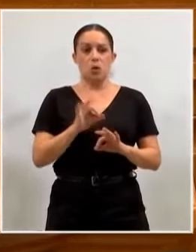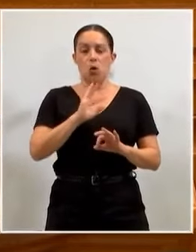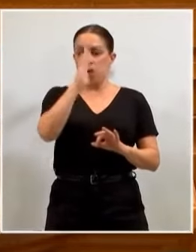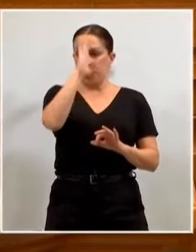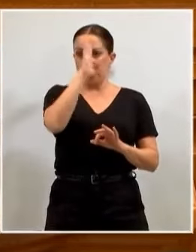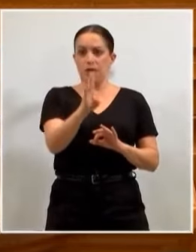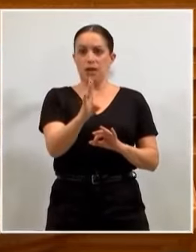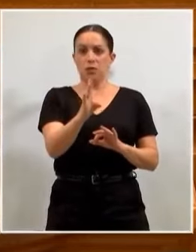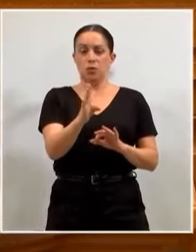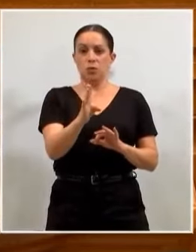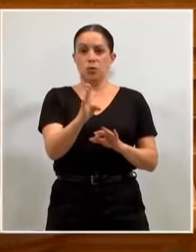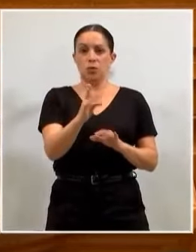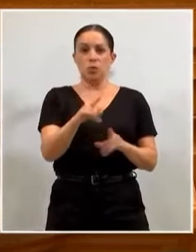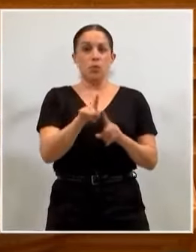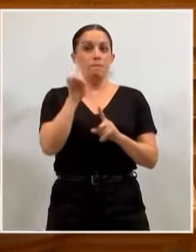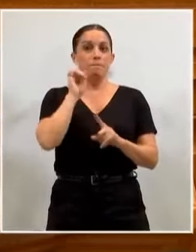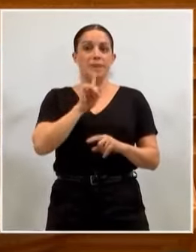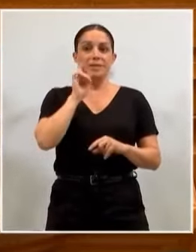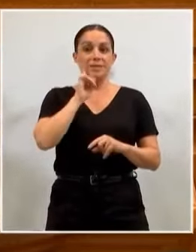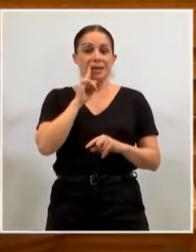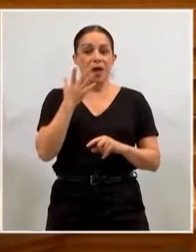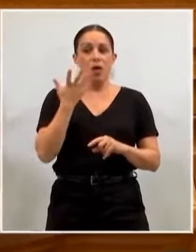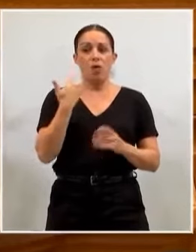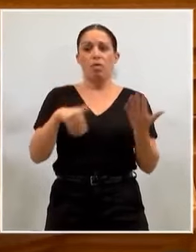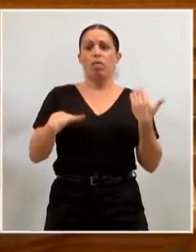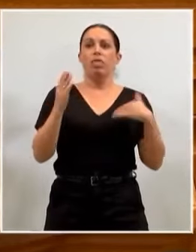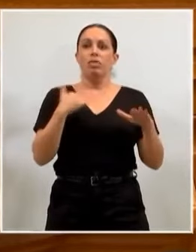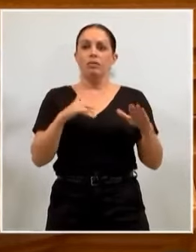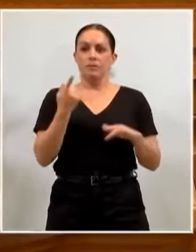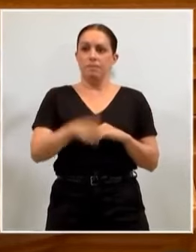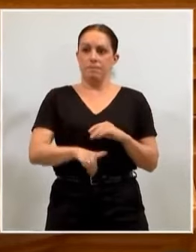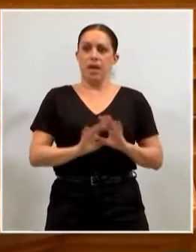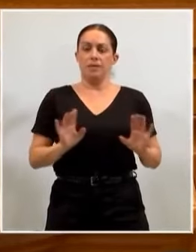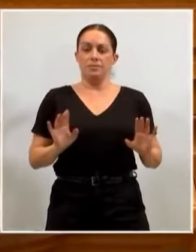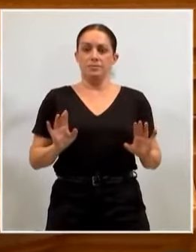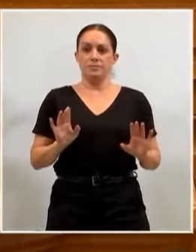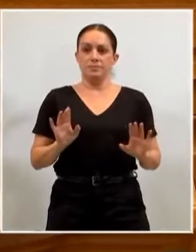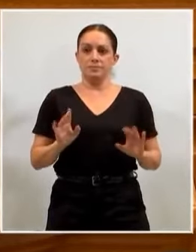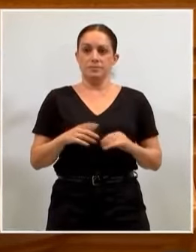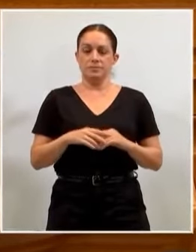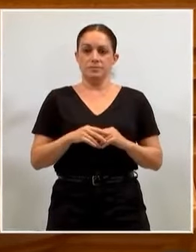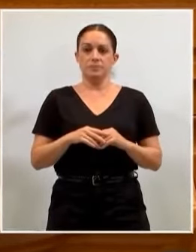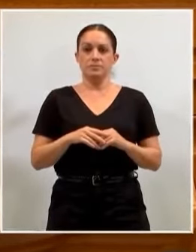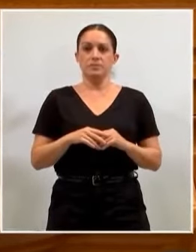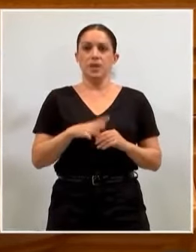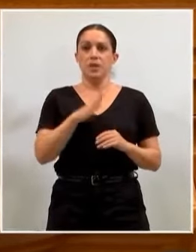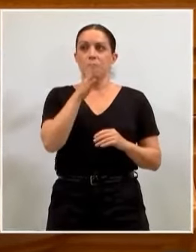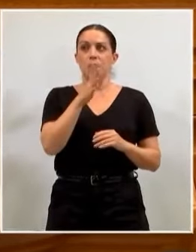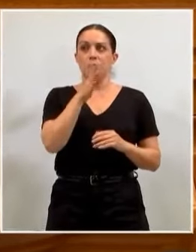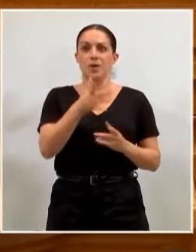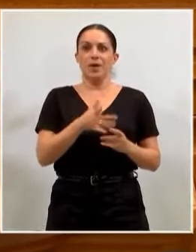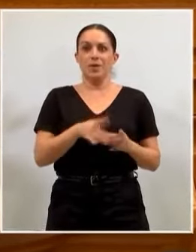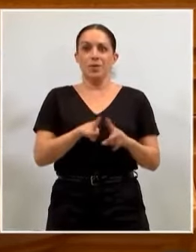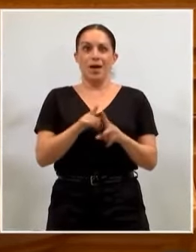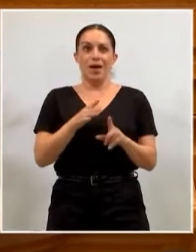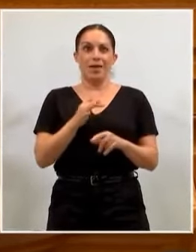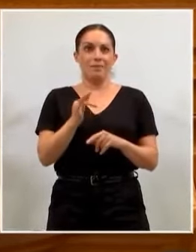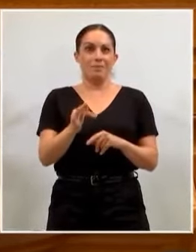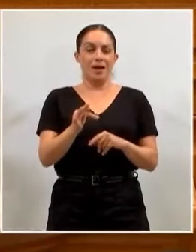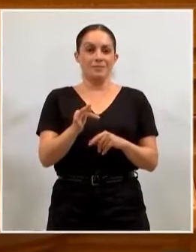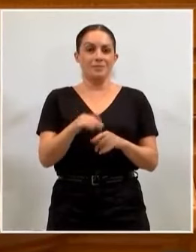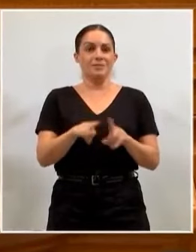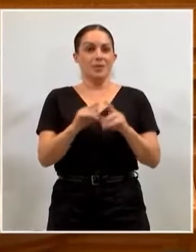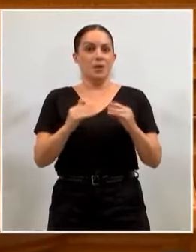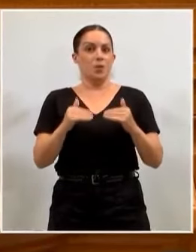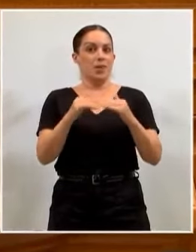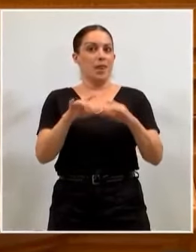en mentiras y en manipulaciones, obviamente también máximo. Porque además de que se rompa la